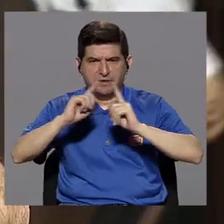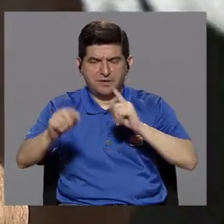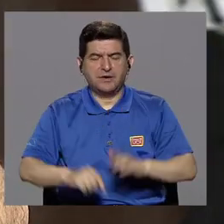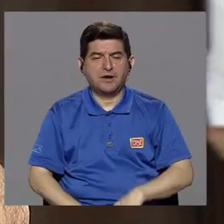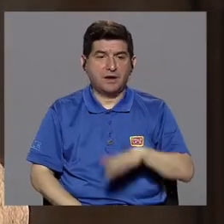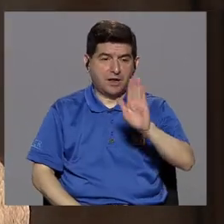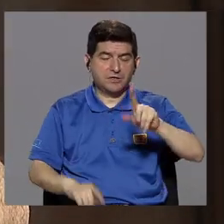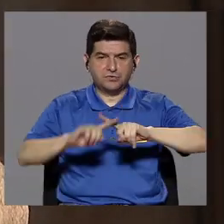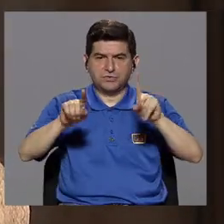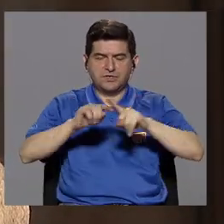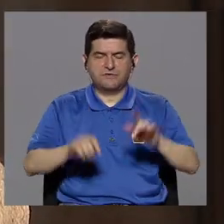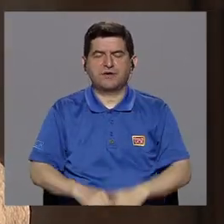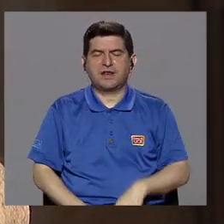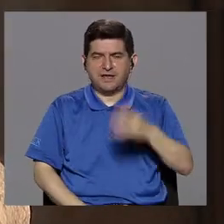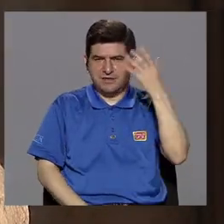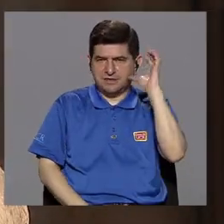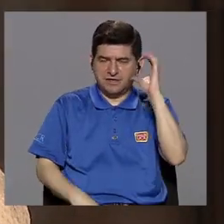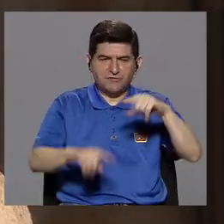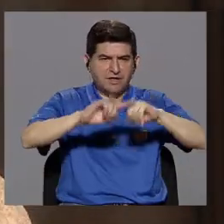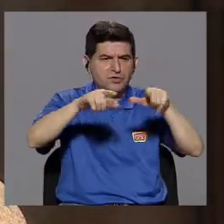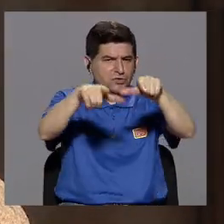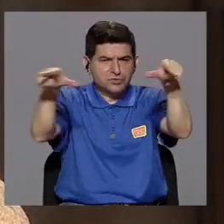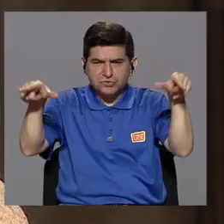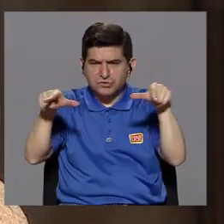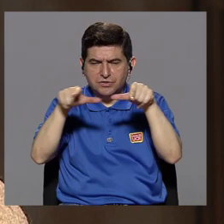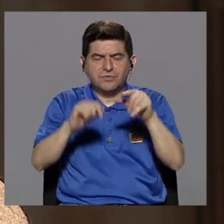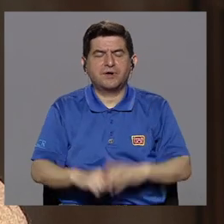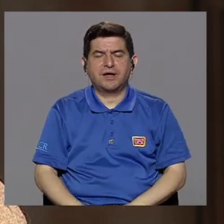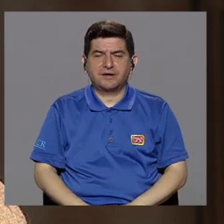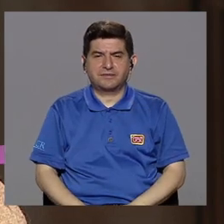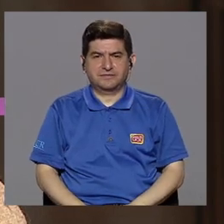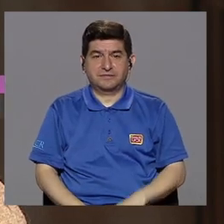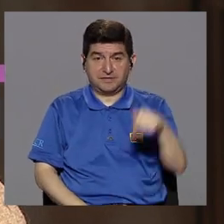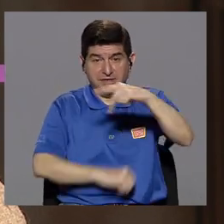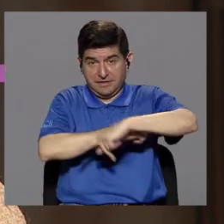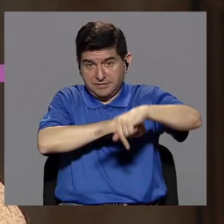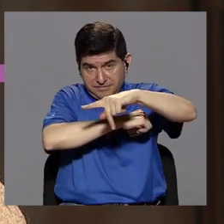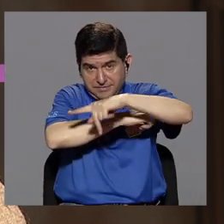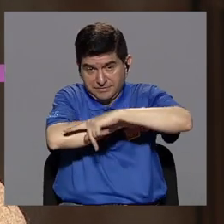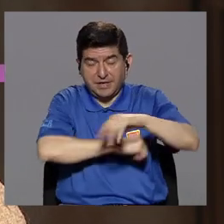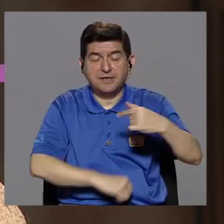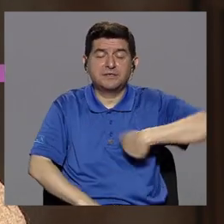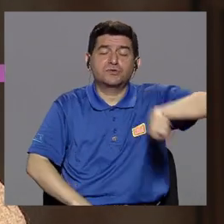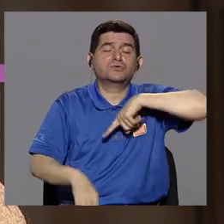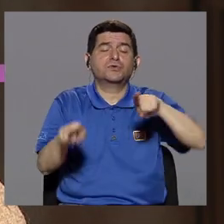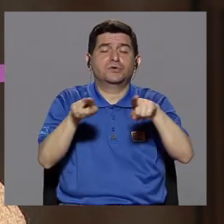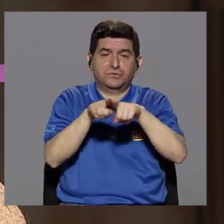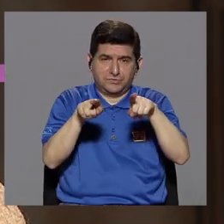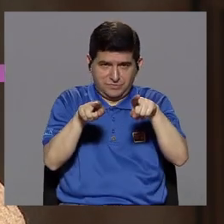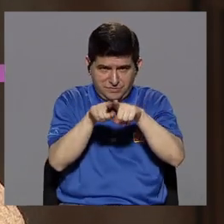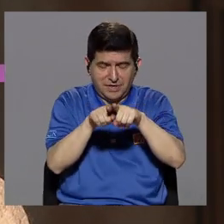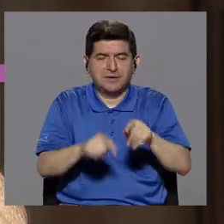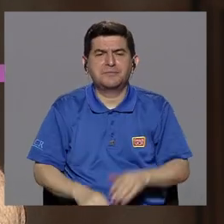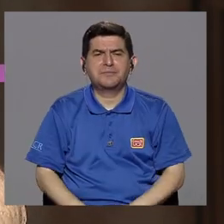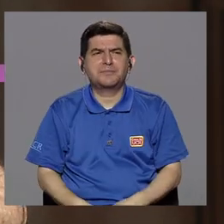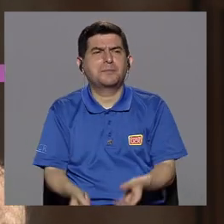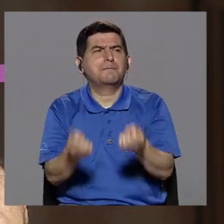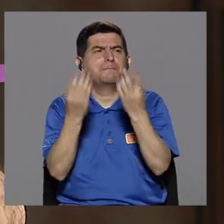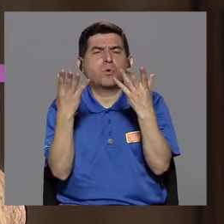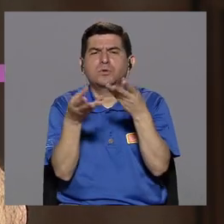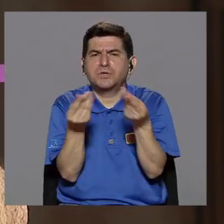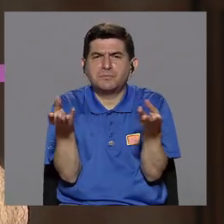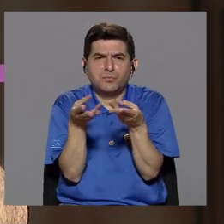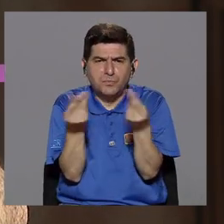red de emisoras locales a nivel nacional, y pues estamos haciendo también mucha